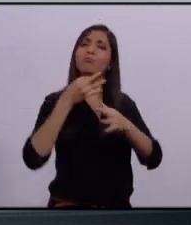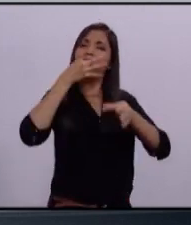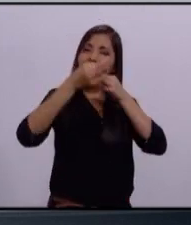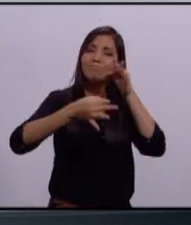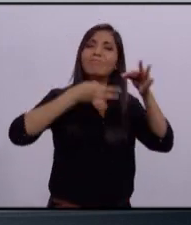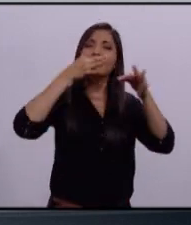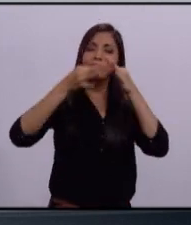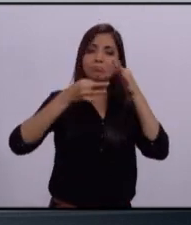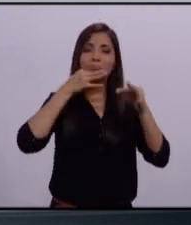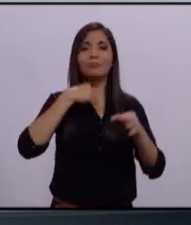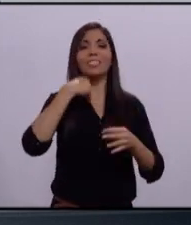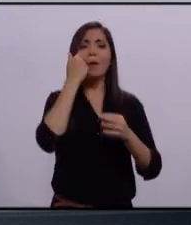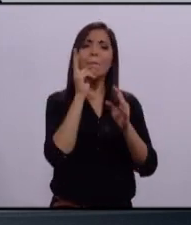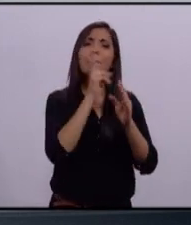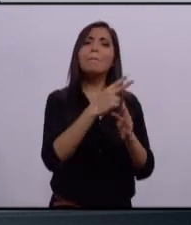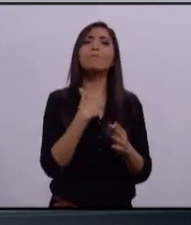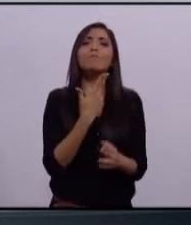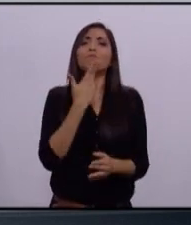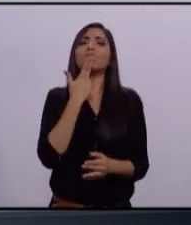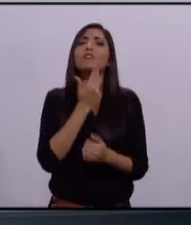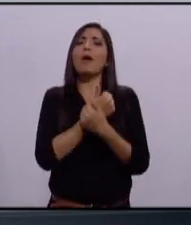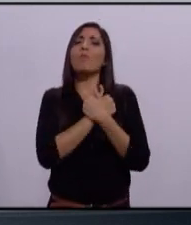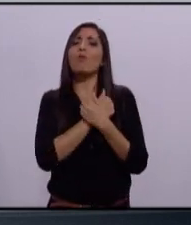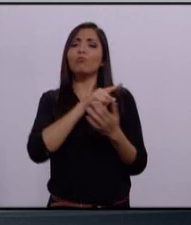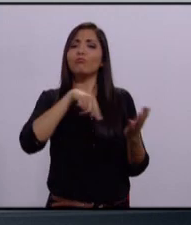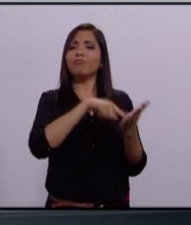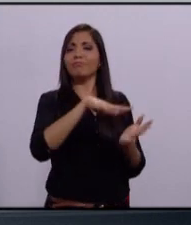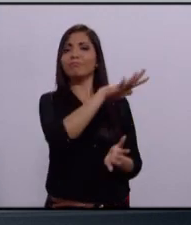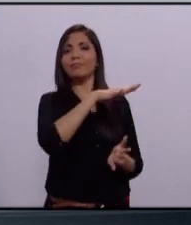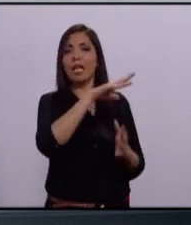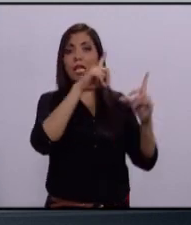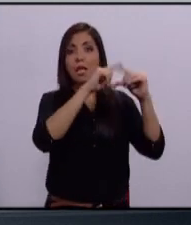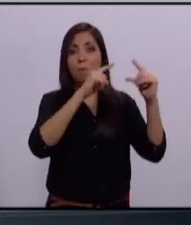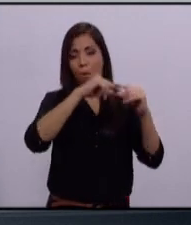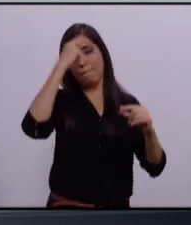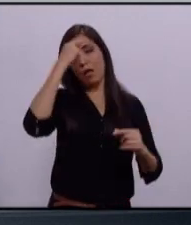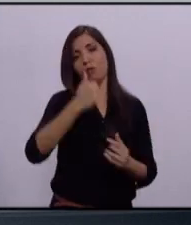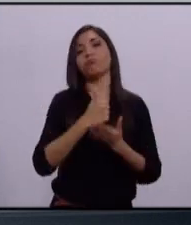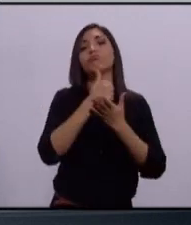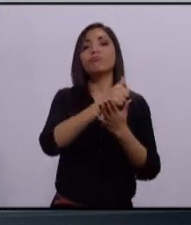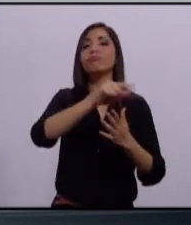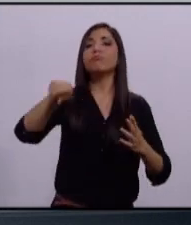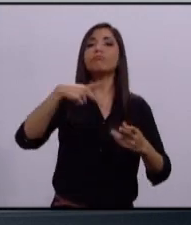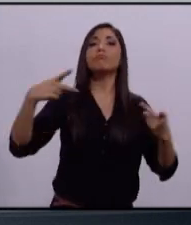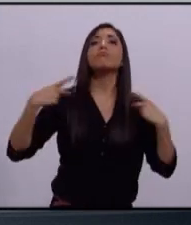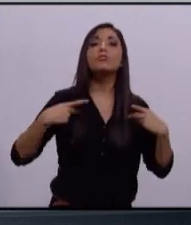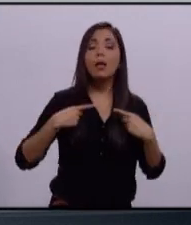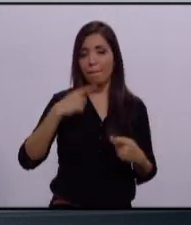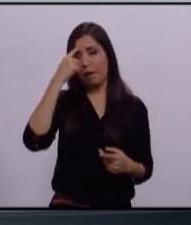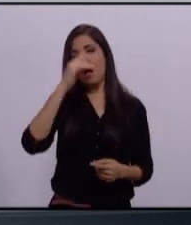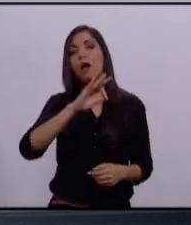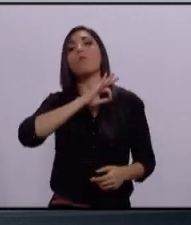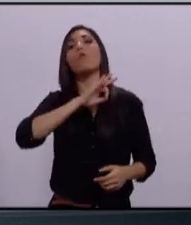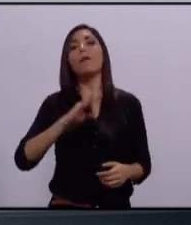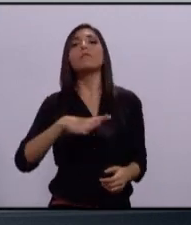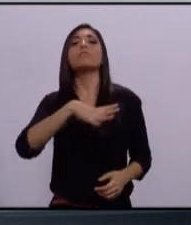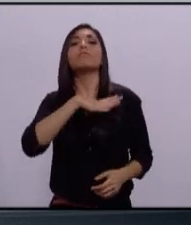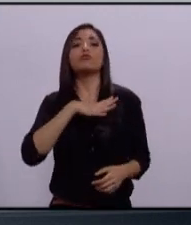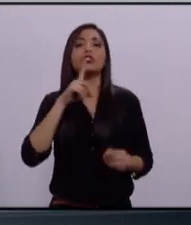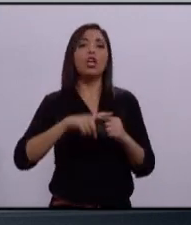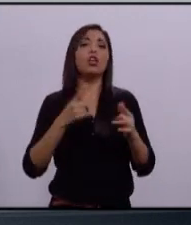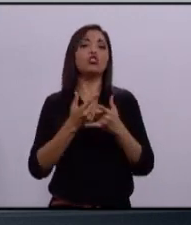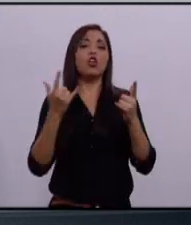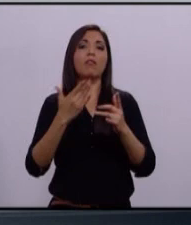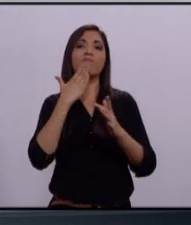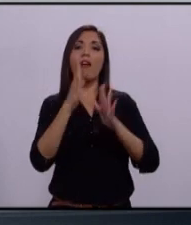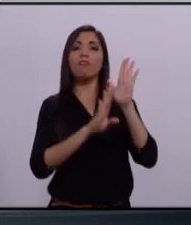mostrar mi amor a Zapopan y mi convicción y mi compromiso de ayudar a nuestra gente para que puedan consolidar sus historias